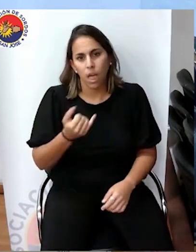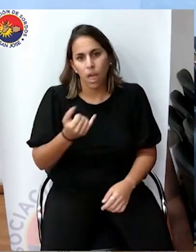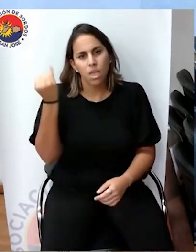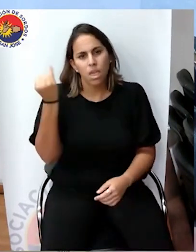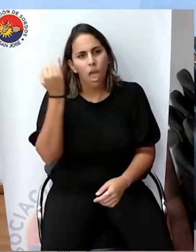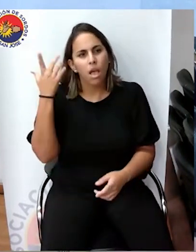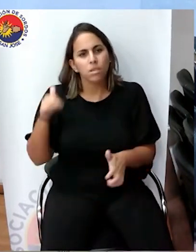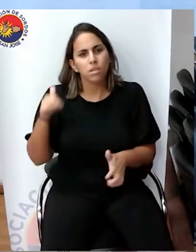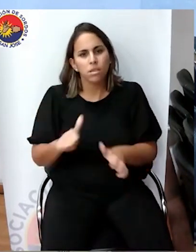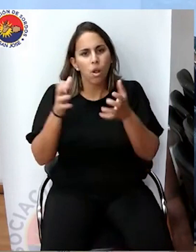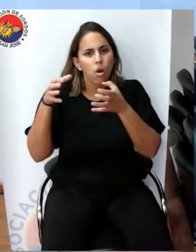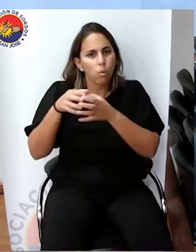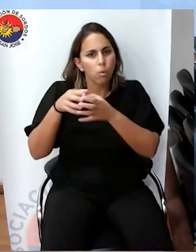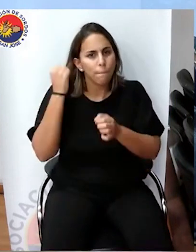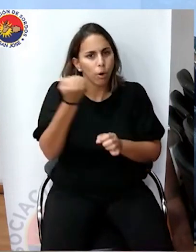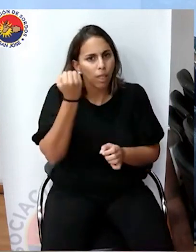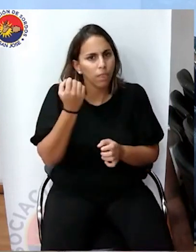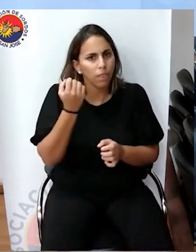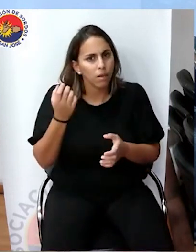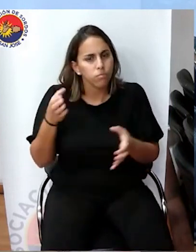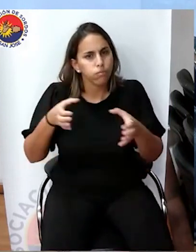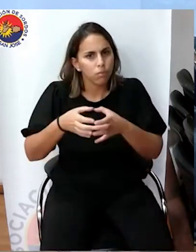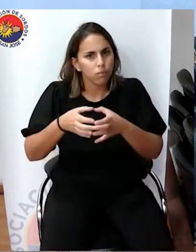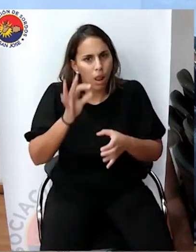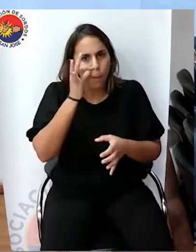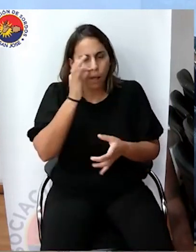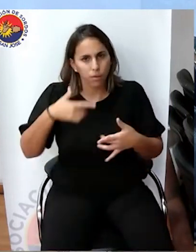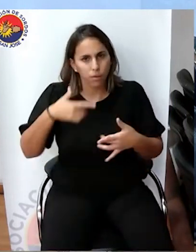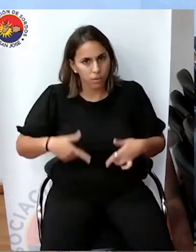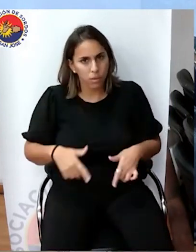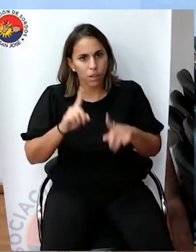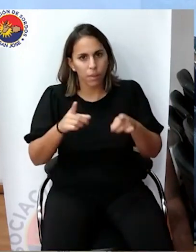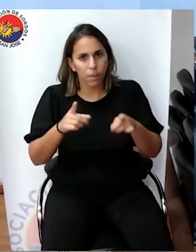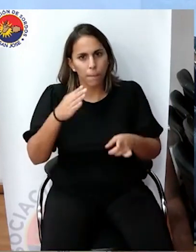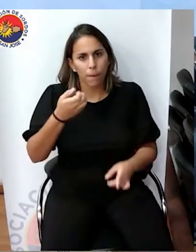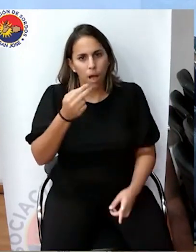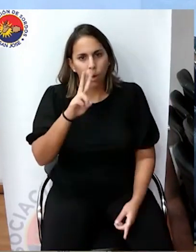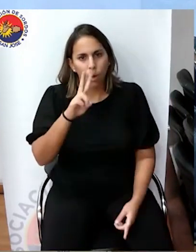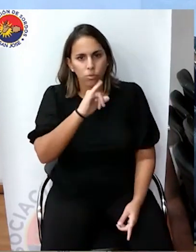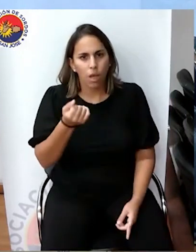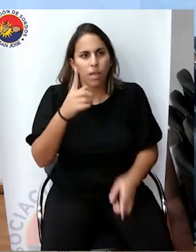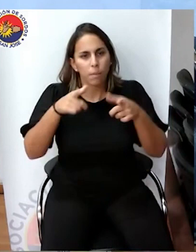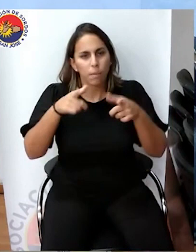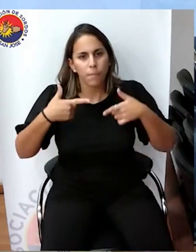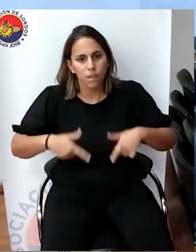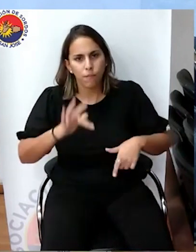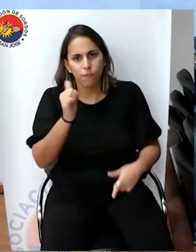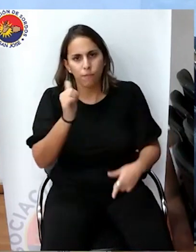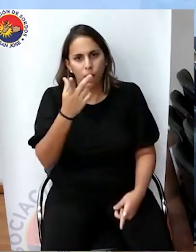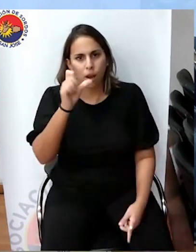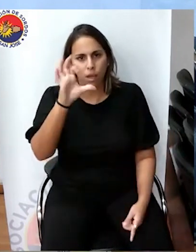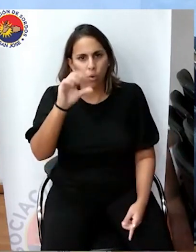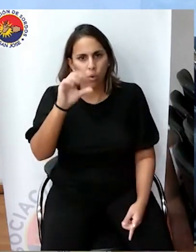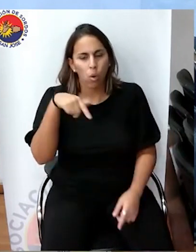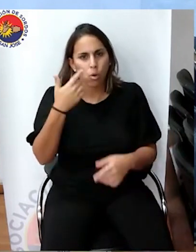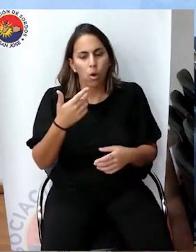llevó a cabo una importante reunión que nucleó a la Intendenta, a Sebastián Bausá, al Ministro Falero y al Alcalde Matías Santos, y